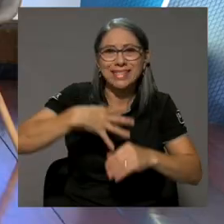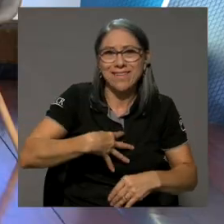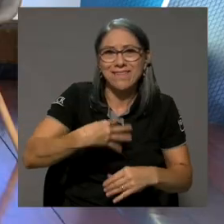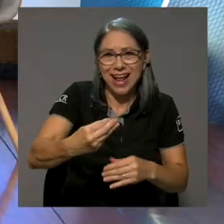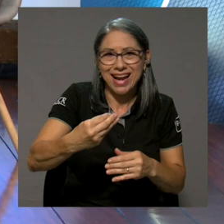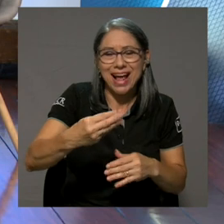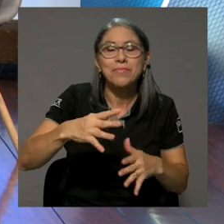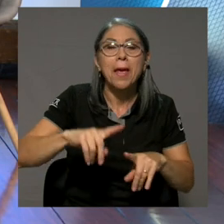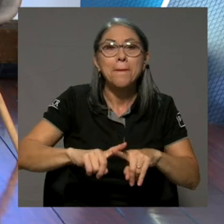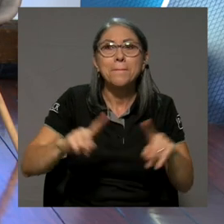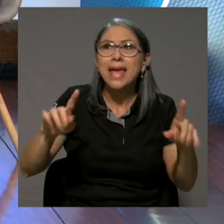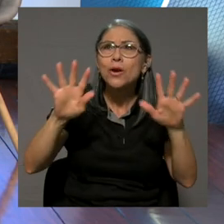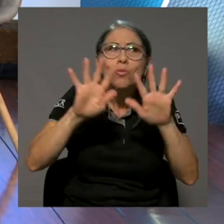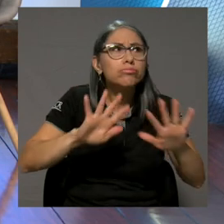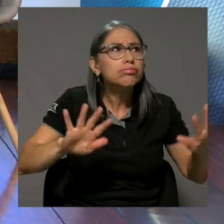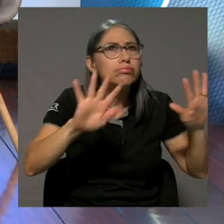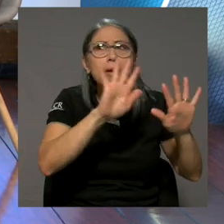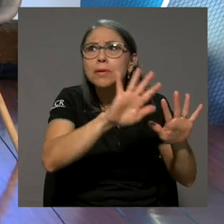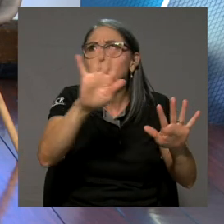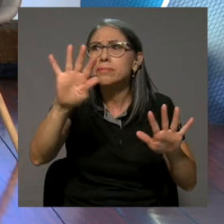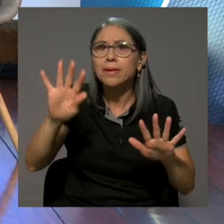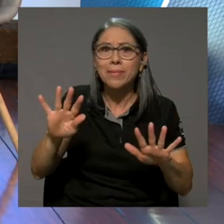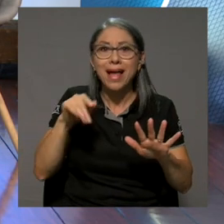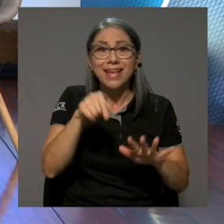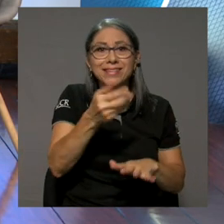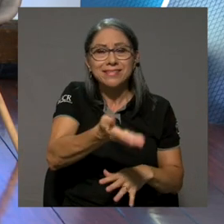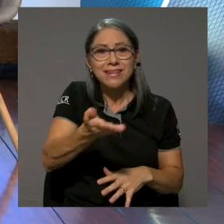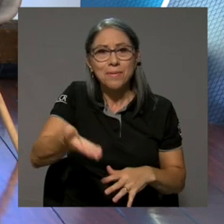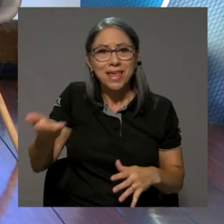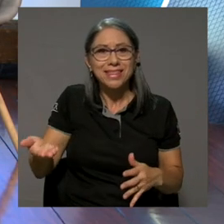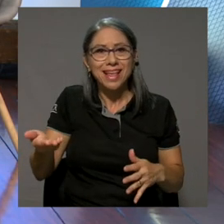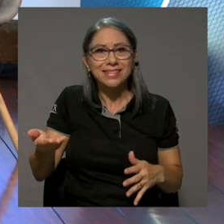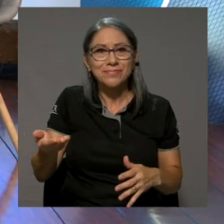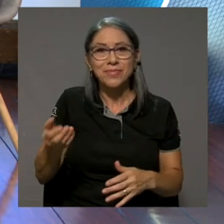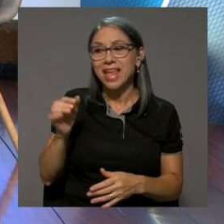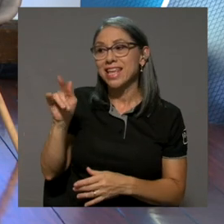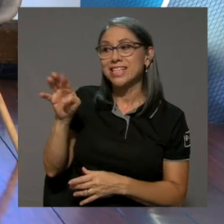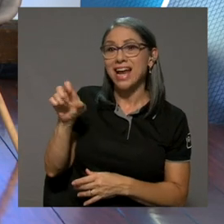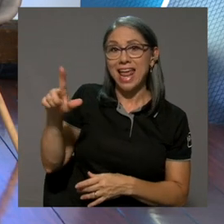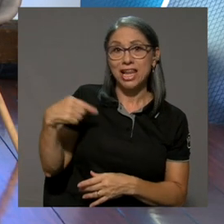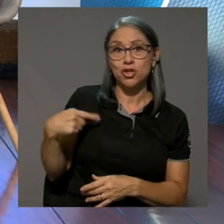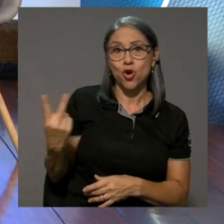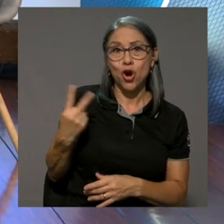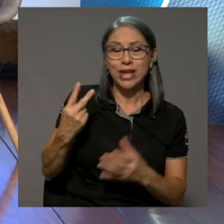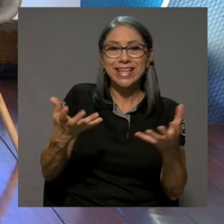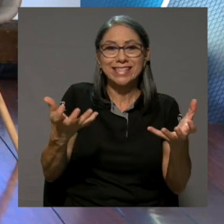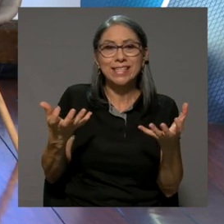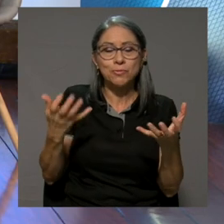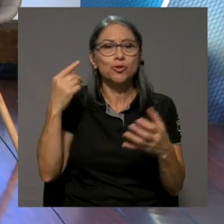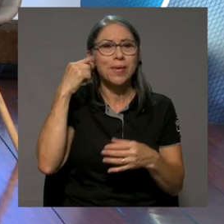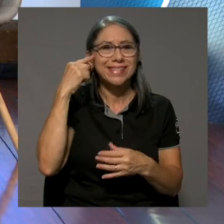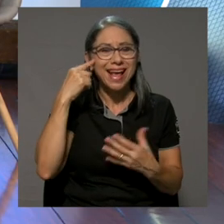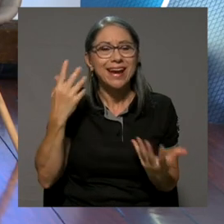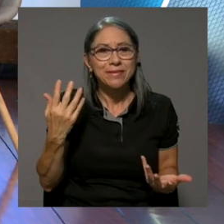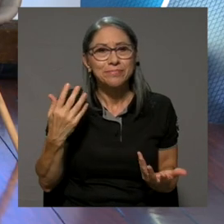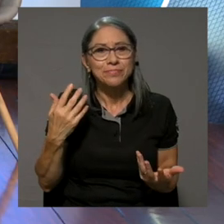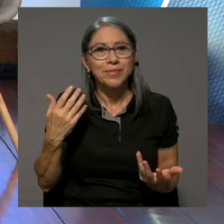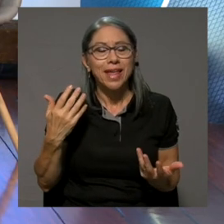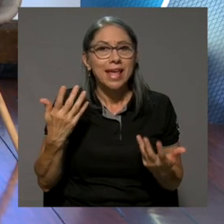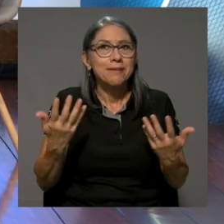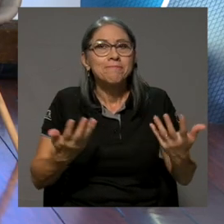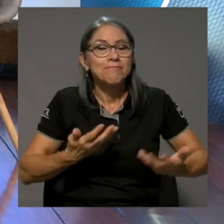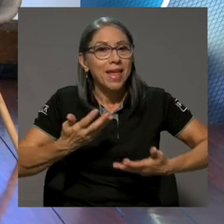esas herramientas, Israel y yo quisimos pensar